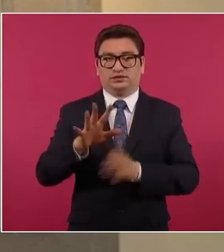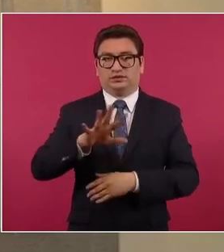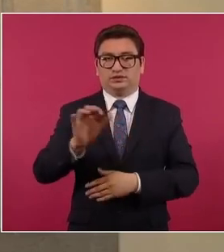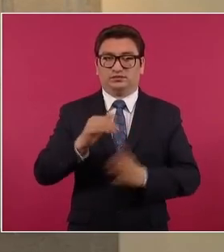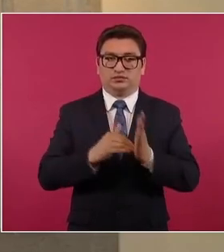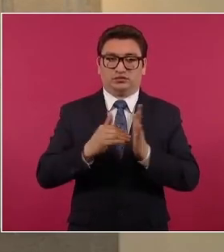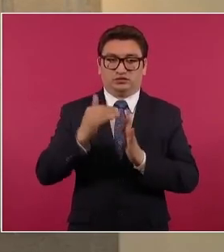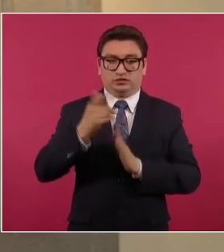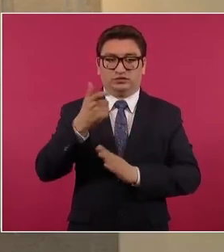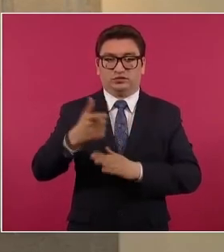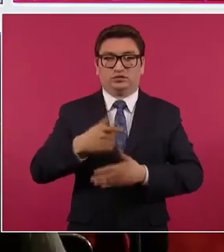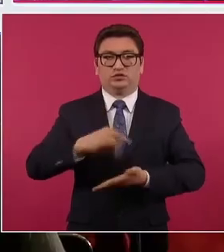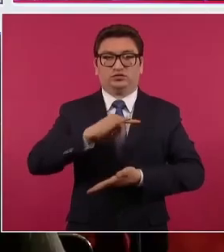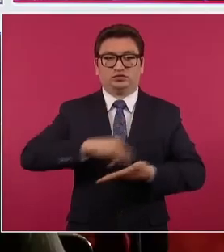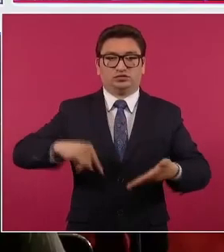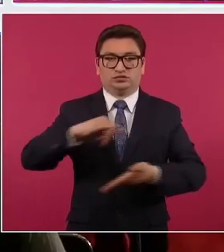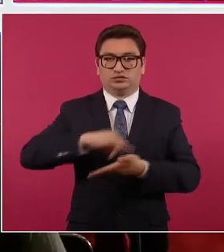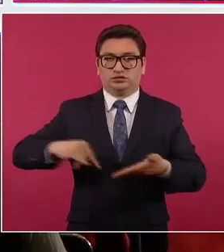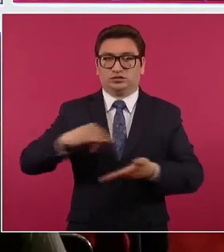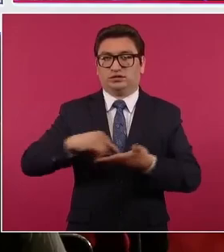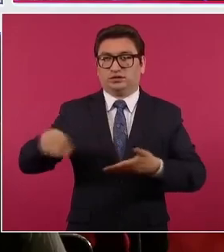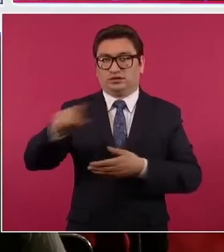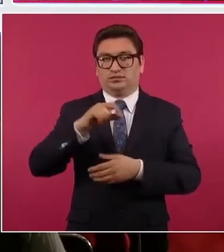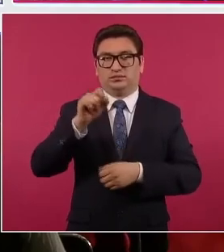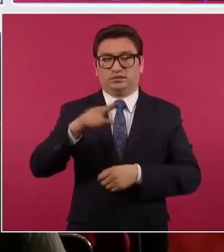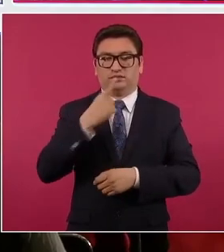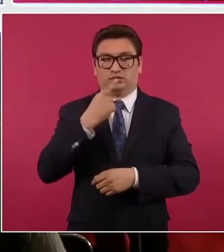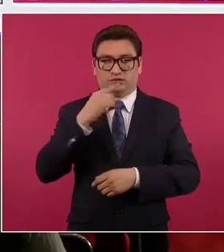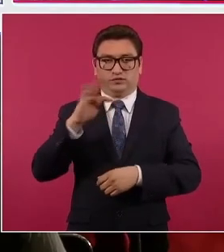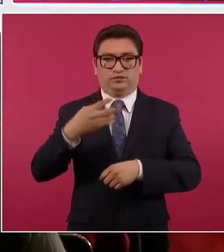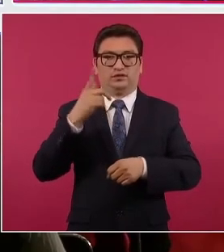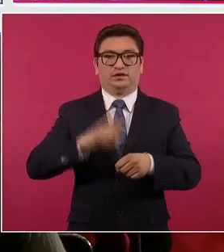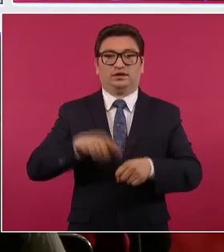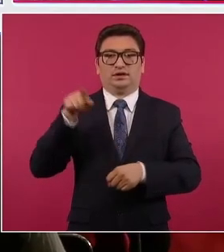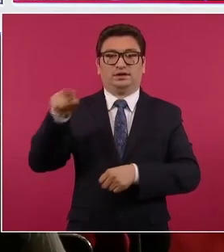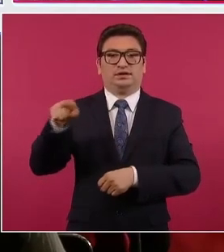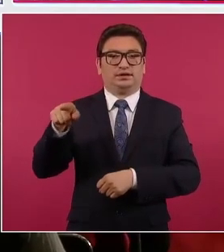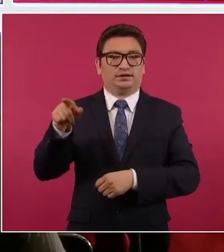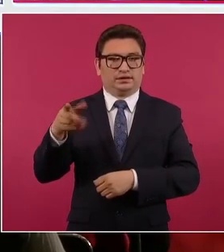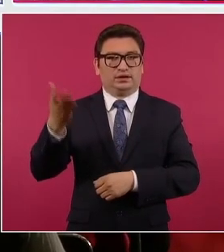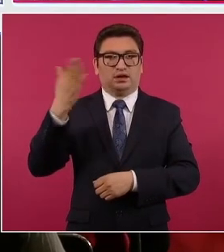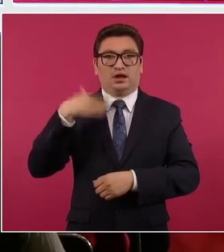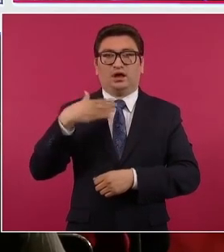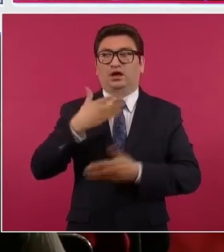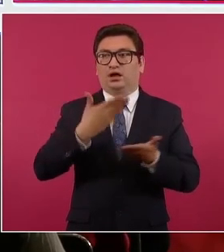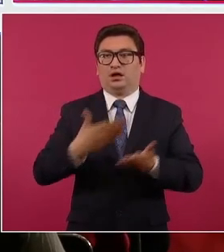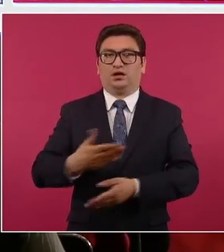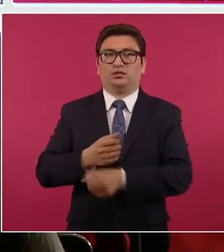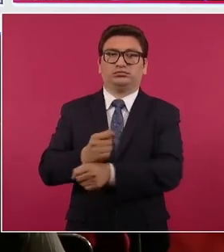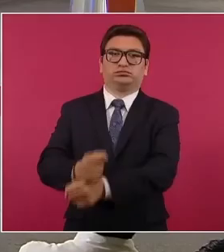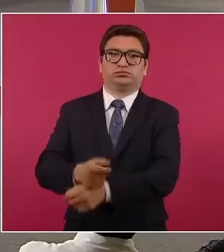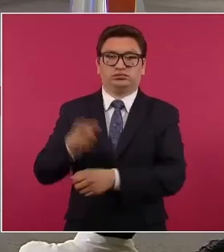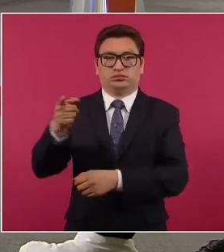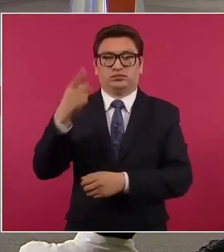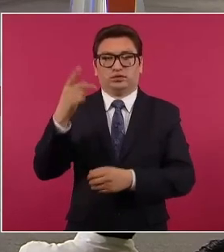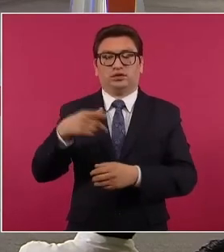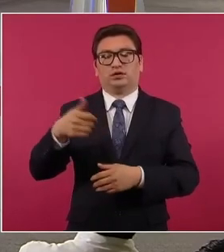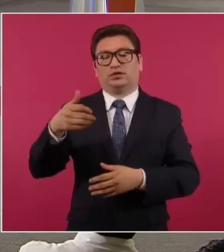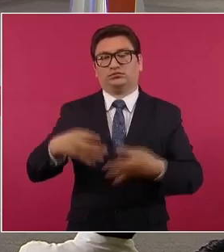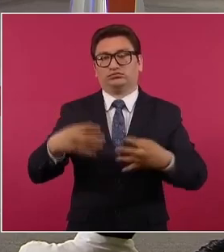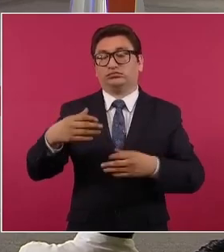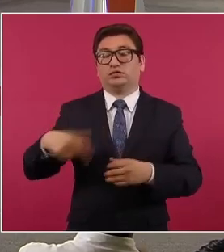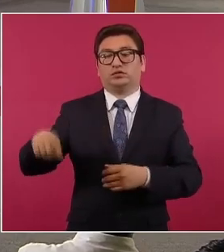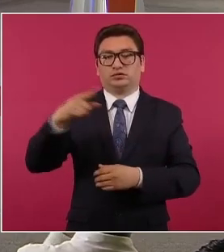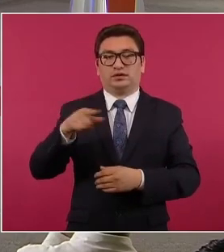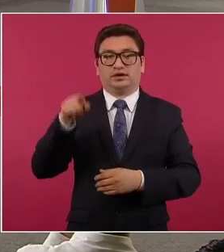pesos en cheques de la extinta Policía Federal y él se había entregado a las autoridades. Francisco Javier N. es